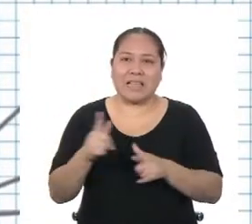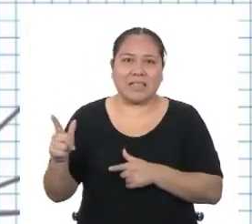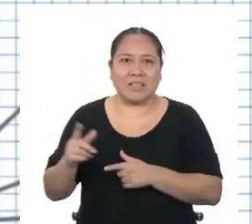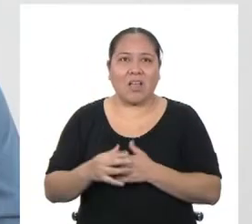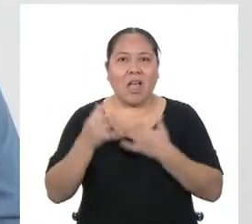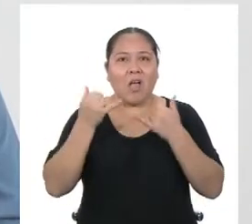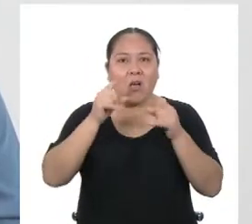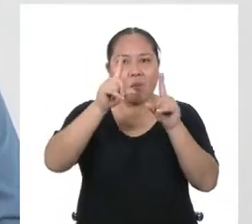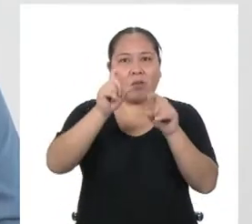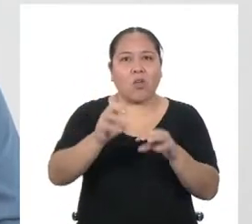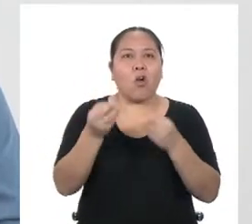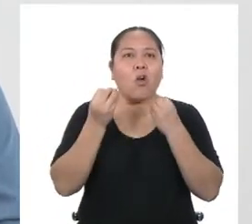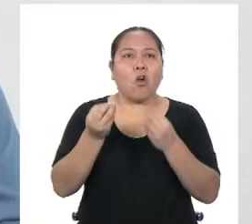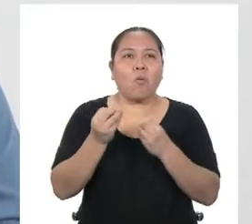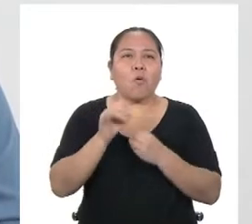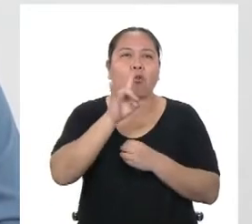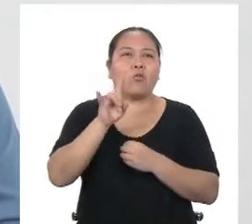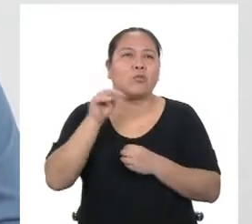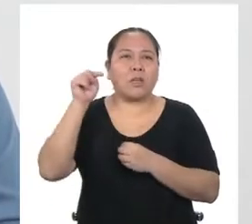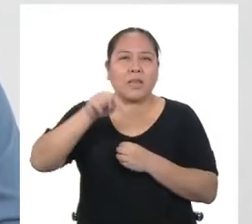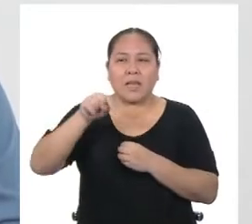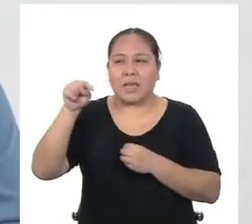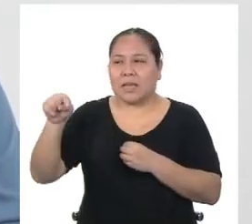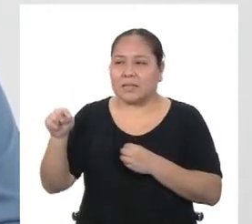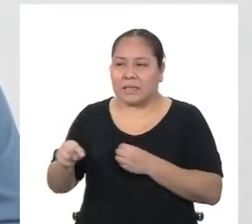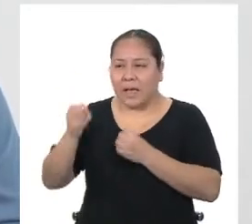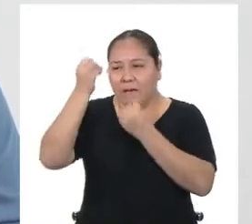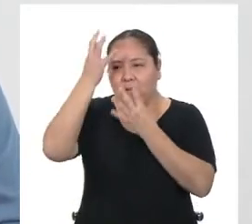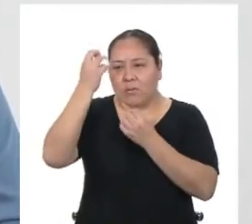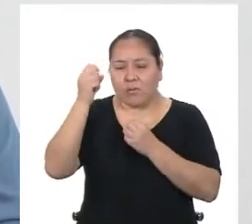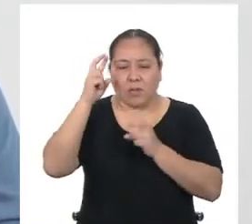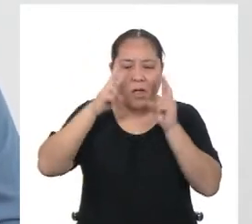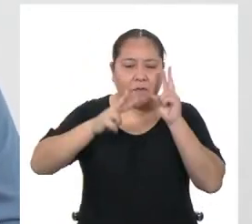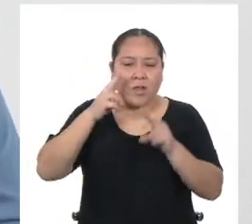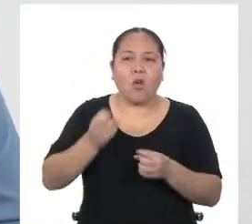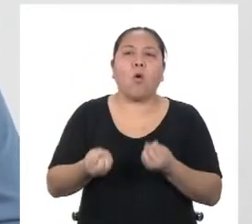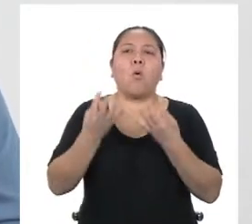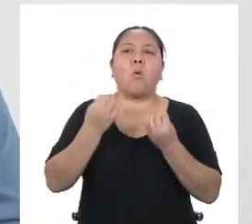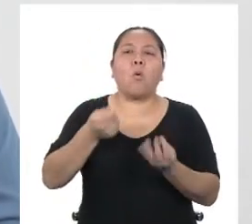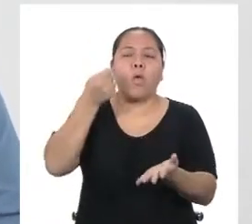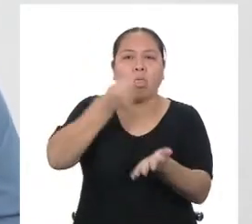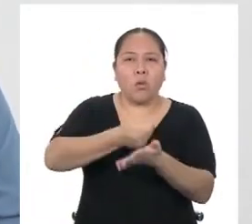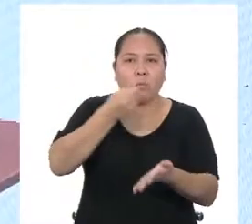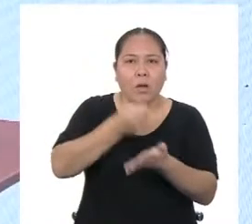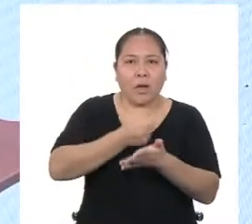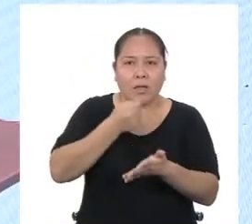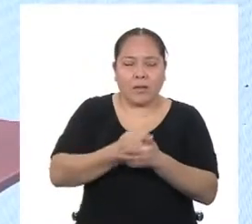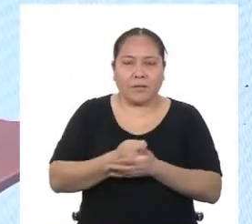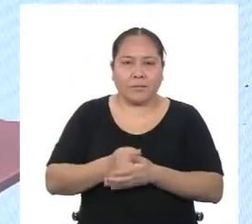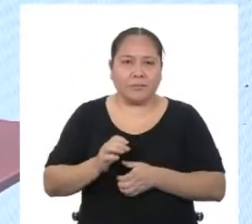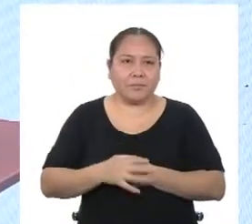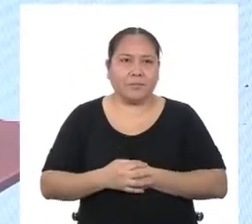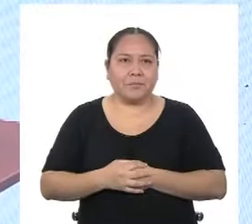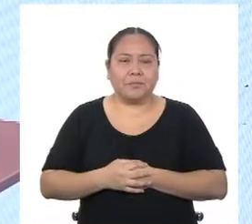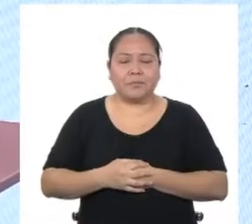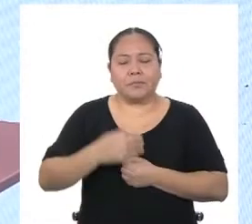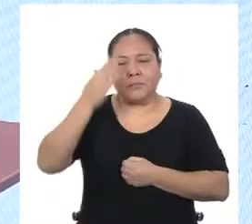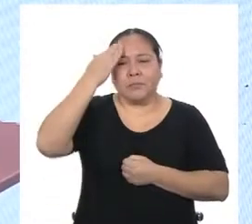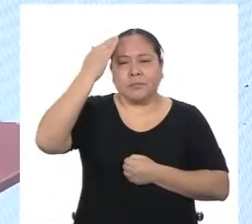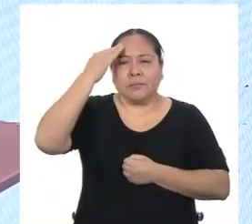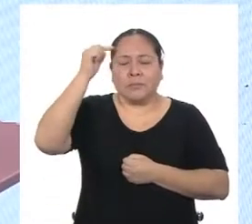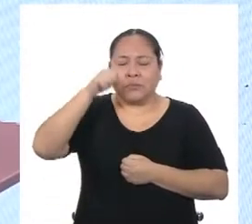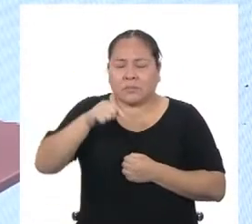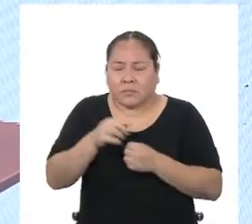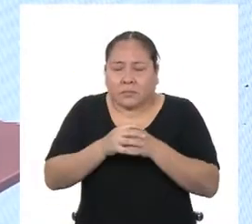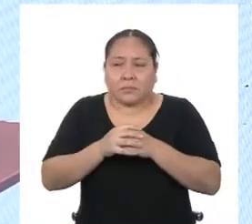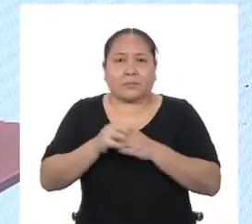pregunta es, ¿cómo podemos usar esos datos para calcular cuánto se pagará por instalar grasa? Sé que tenemos que calcular el